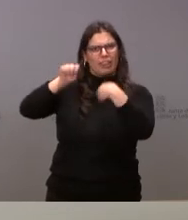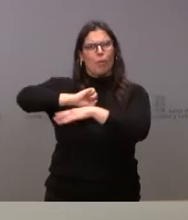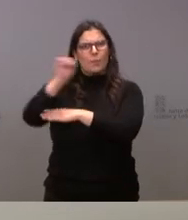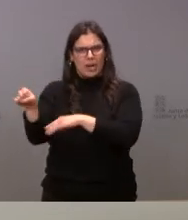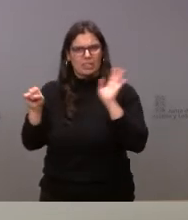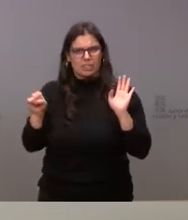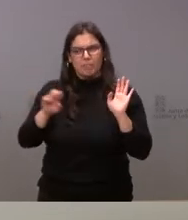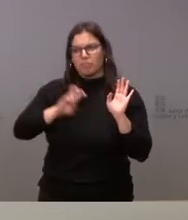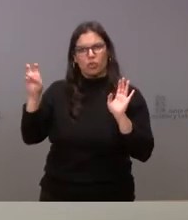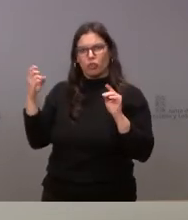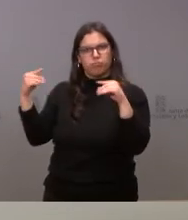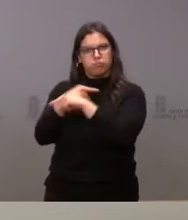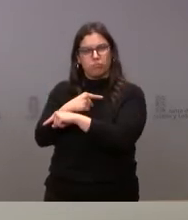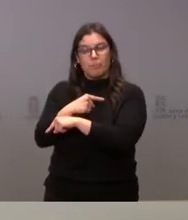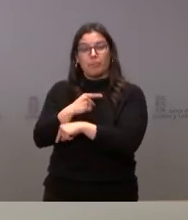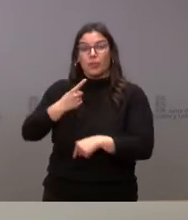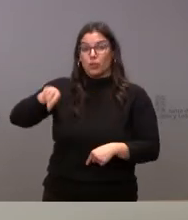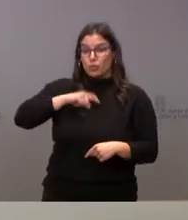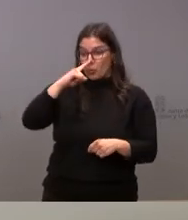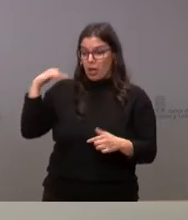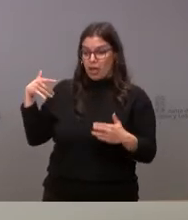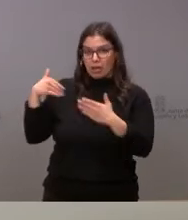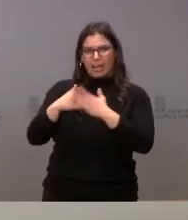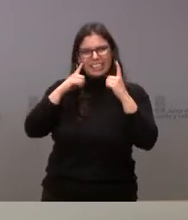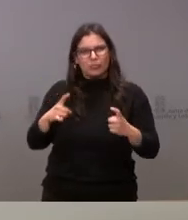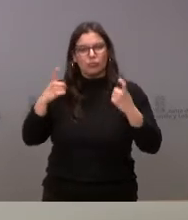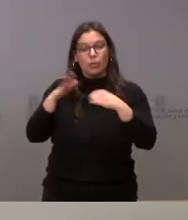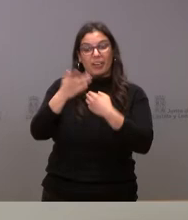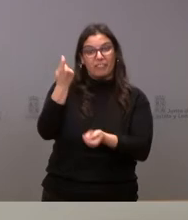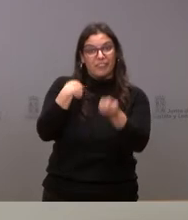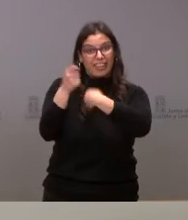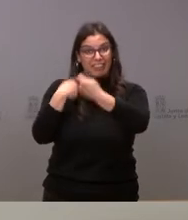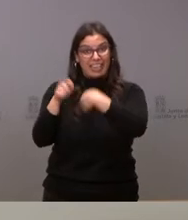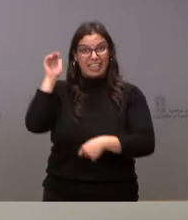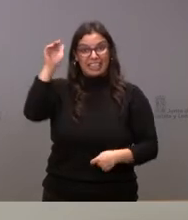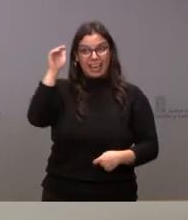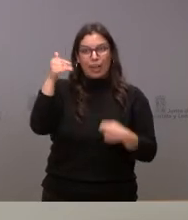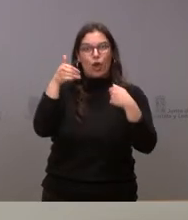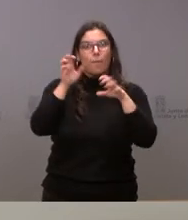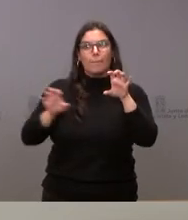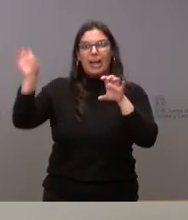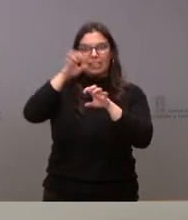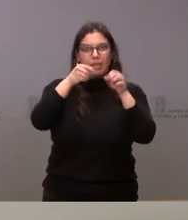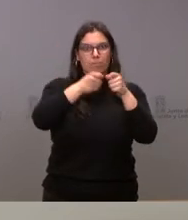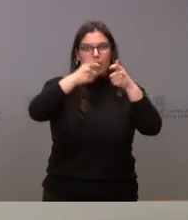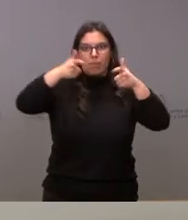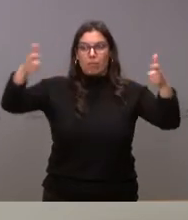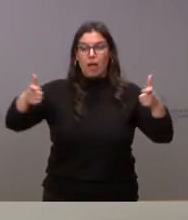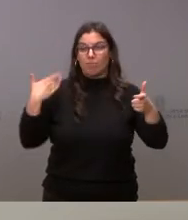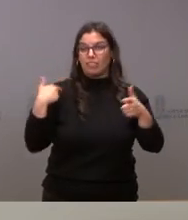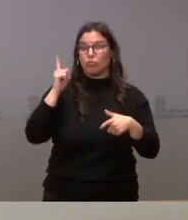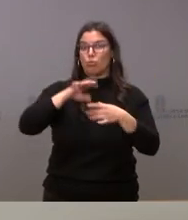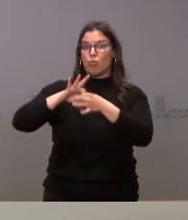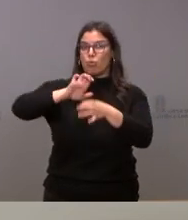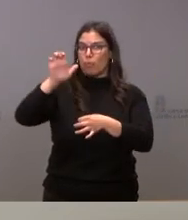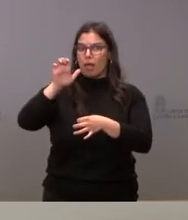los últimos años, asimismo, hemos hecho un esfuerzo para que nuestras exportaciones se fueran abriendo a más mercados. No solo a la Unión Europea, sino al resto de